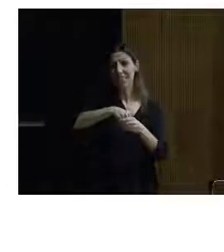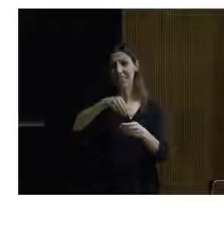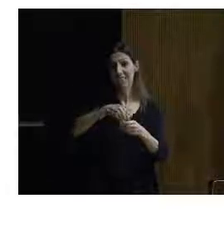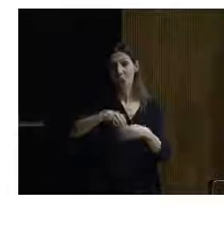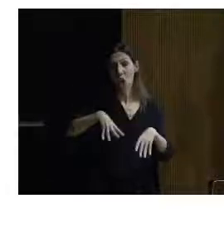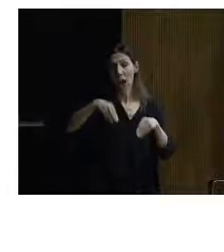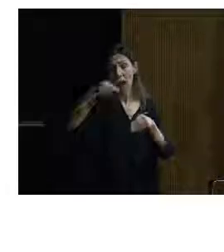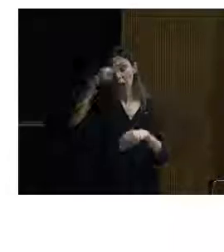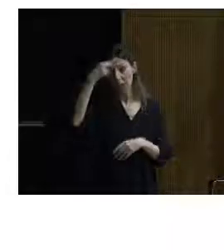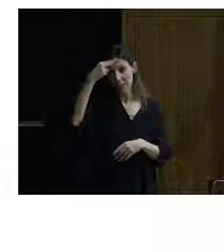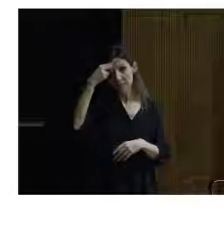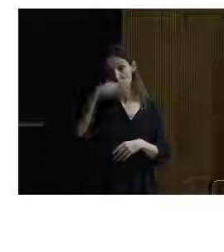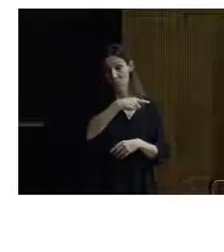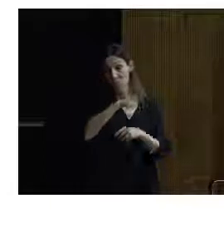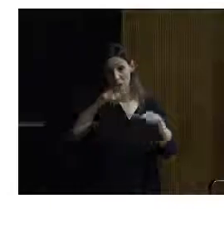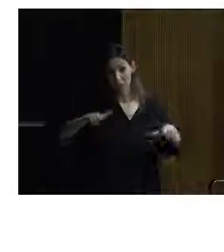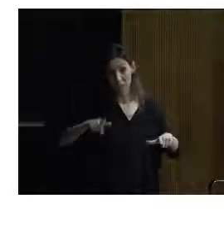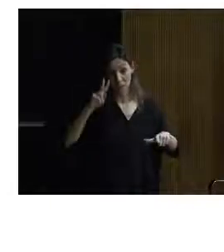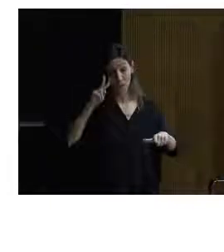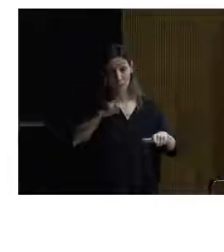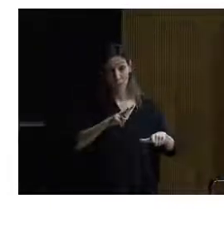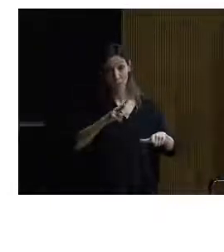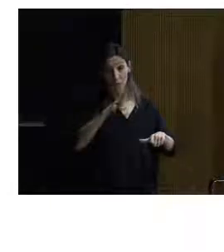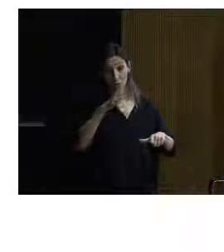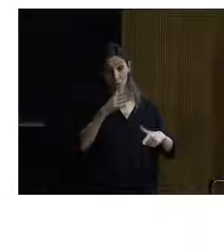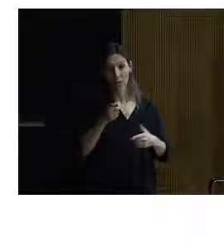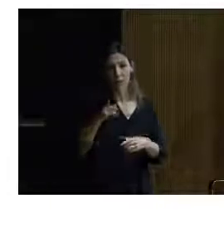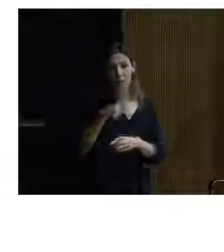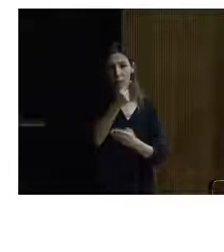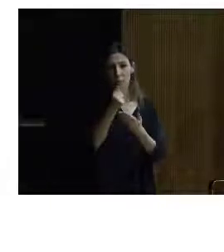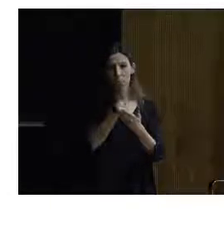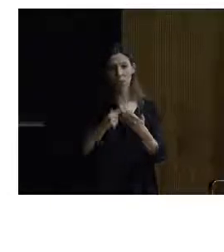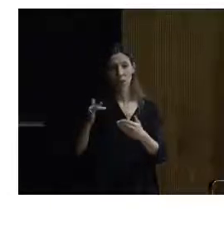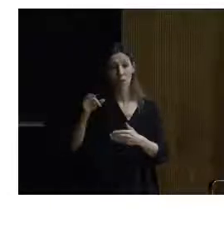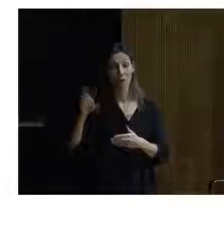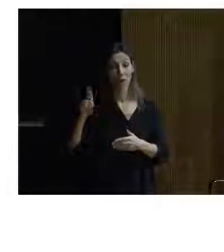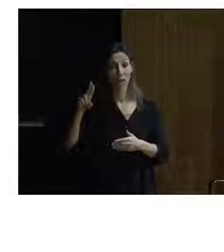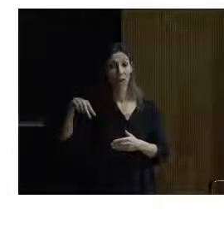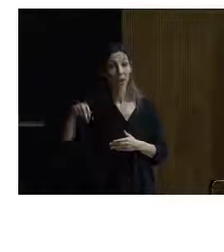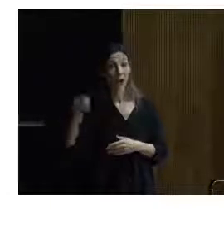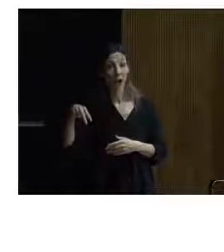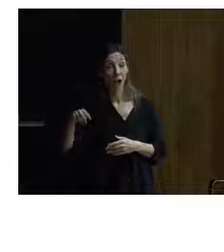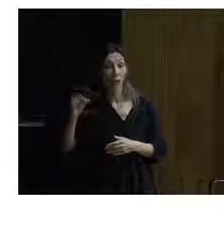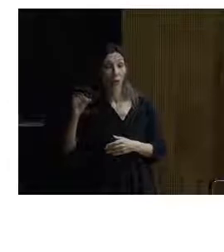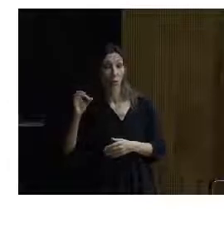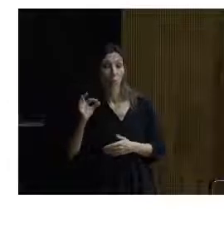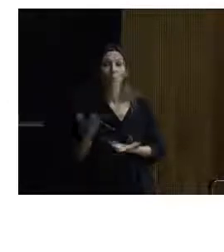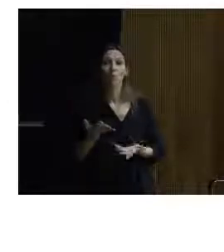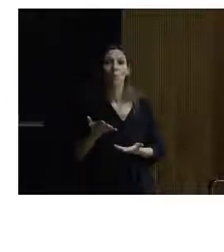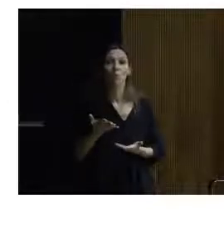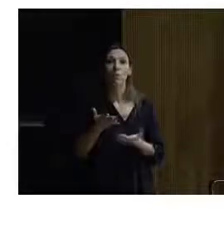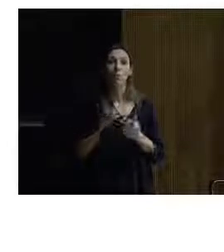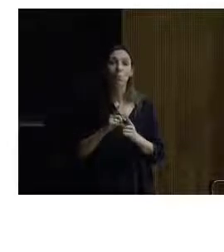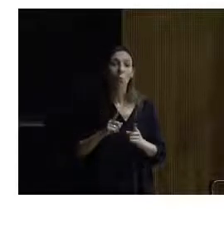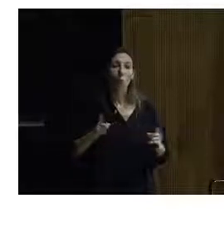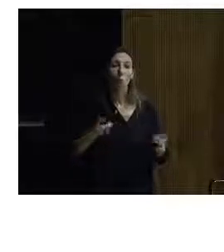plataforma que estamos viendo, donde había una escalera también diseñada por Fernando Cobos, muy bonita, de madera, muy larga, pero